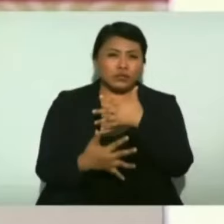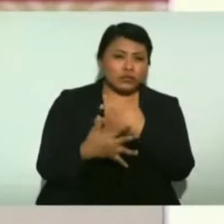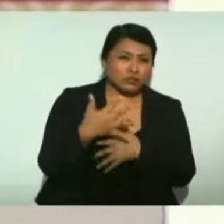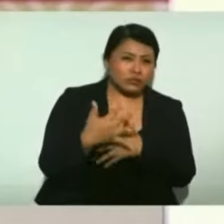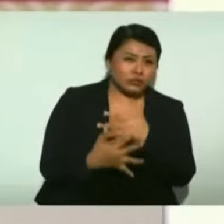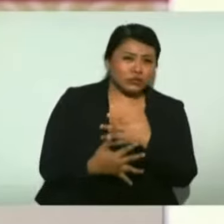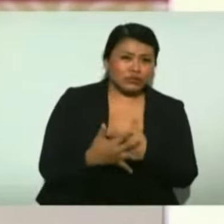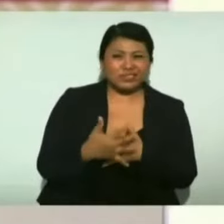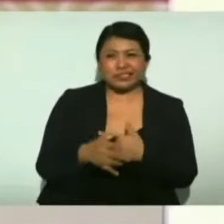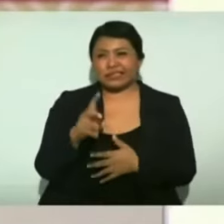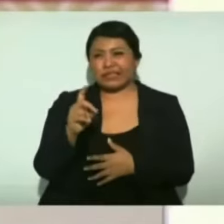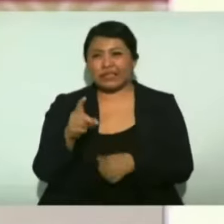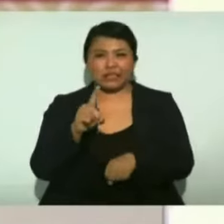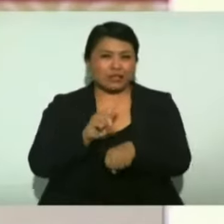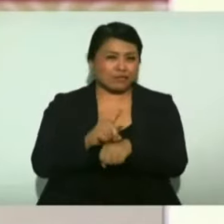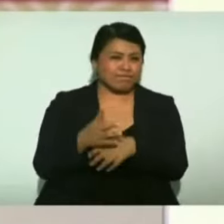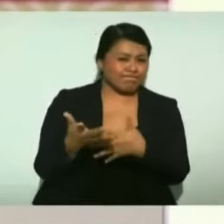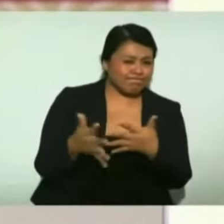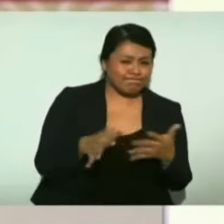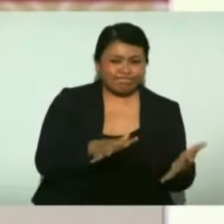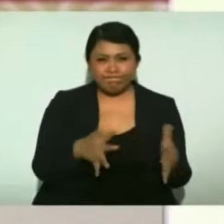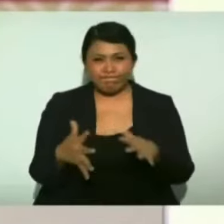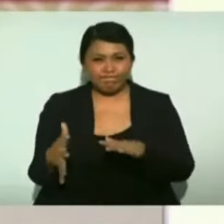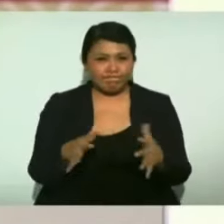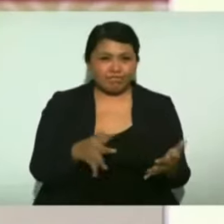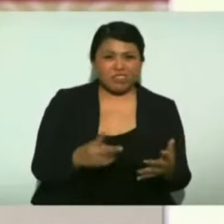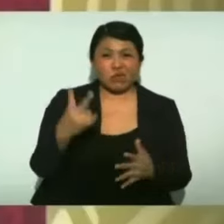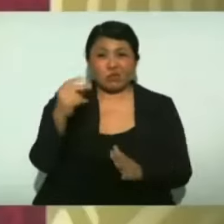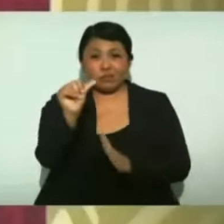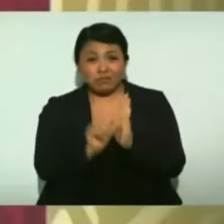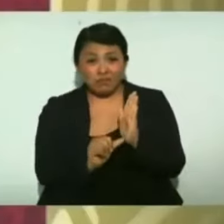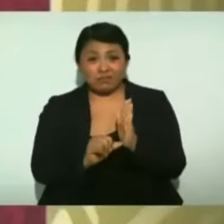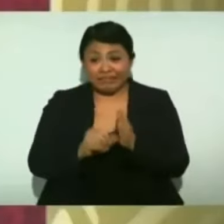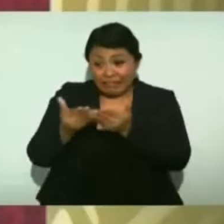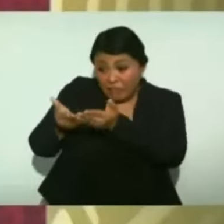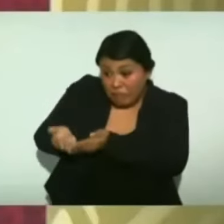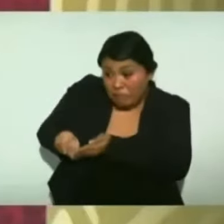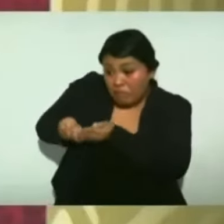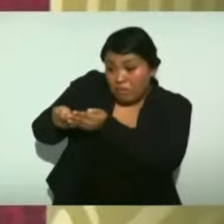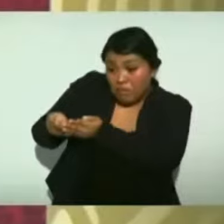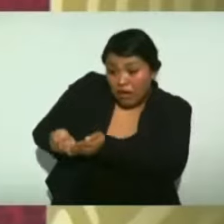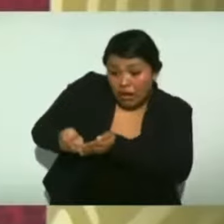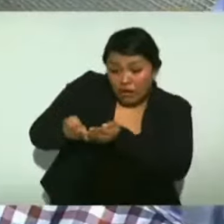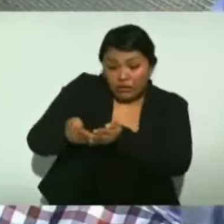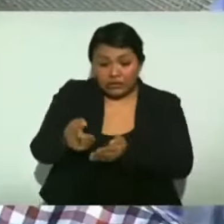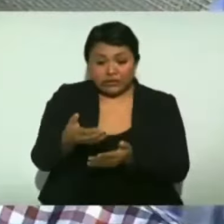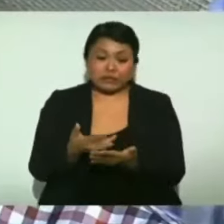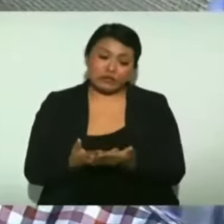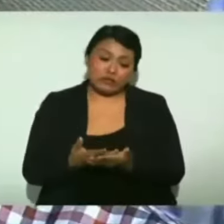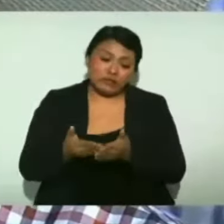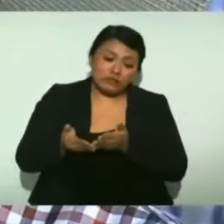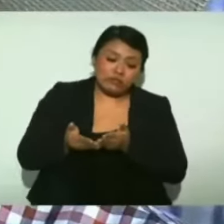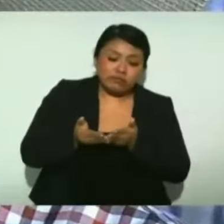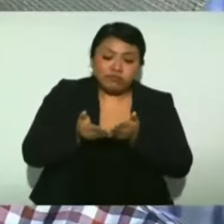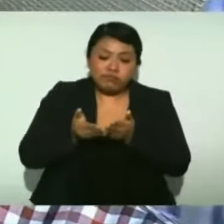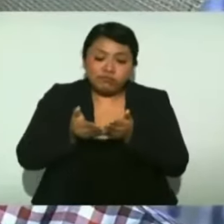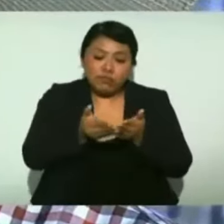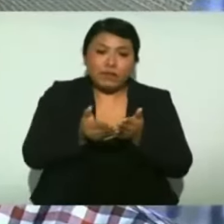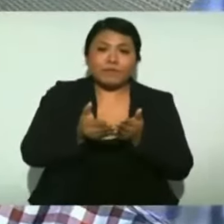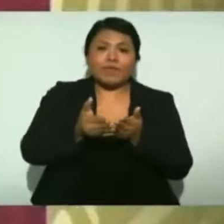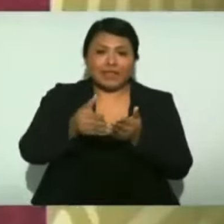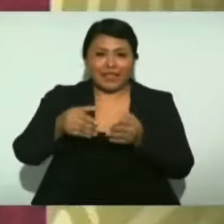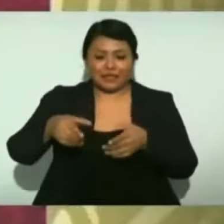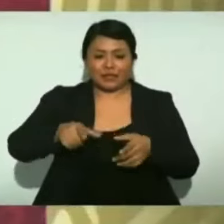30 días, dos meses los barcos para pasar. En el canal de